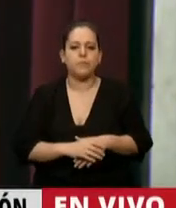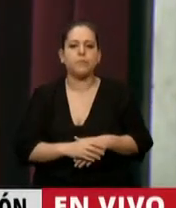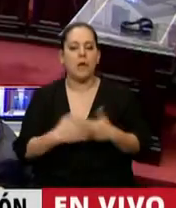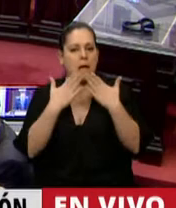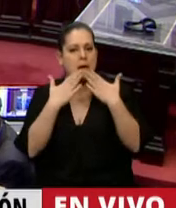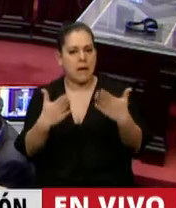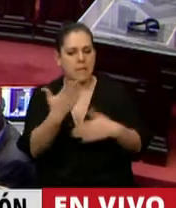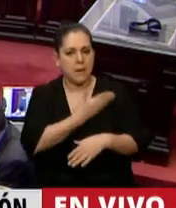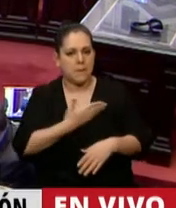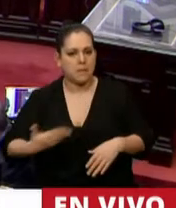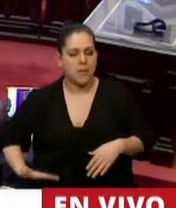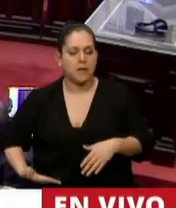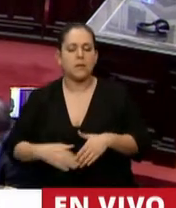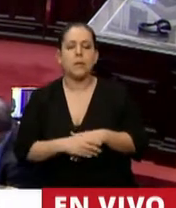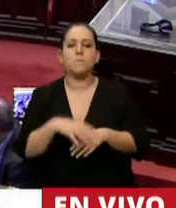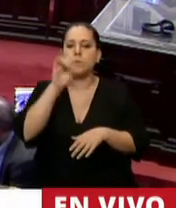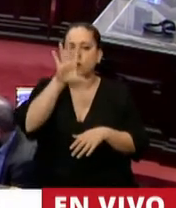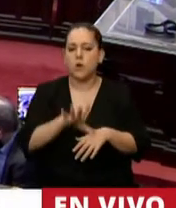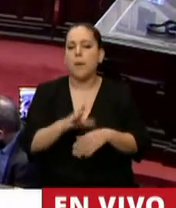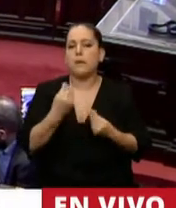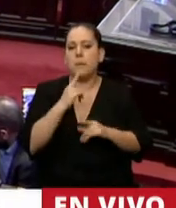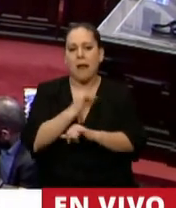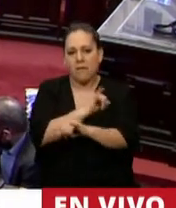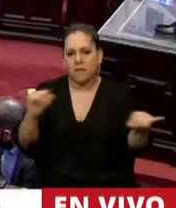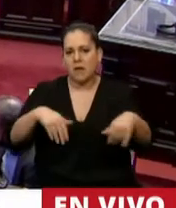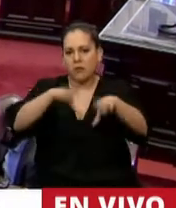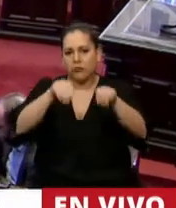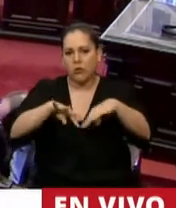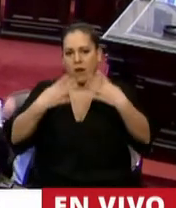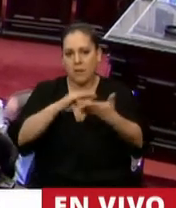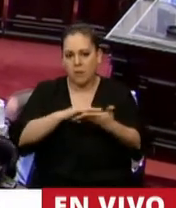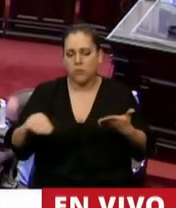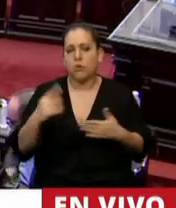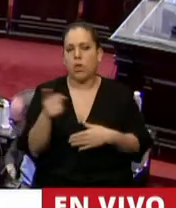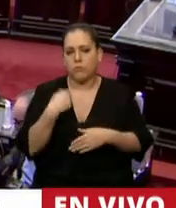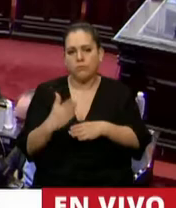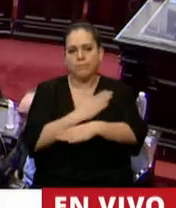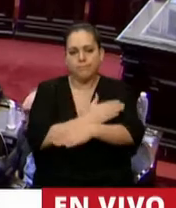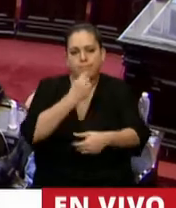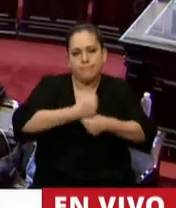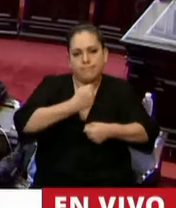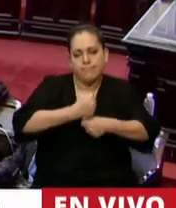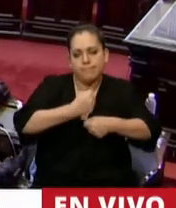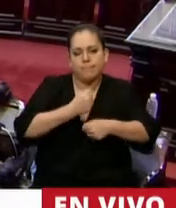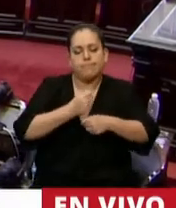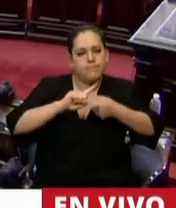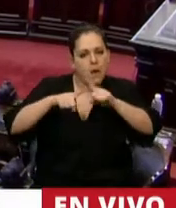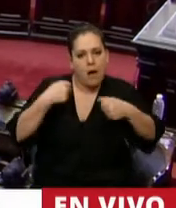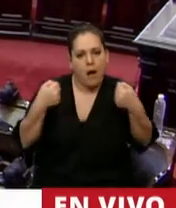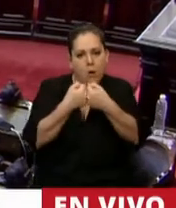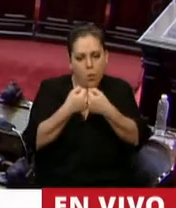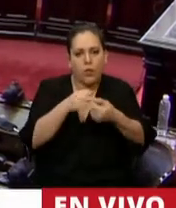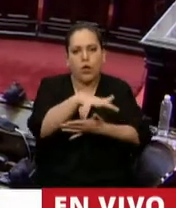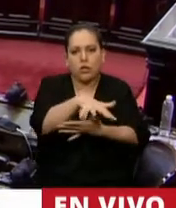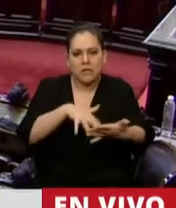Gracias, señor Presidente. Solamente para notificar a todo el Pleno que acabamos de trabajar y llegar a un acuerdo de un